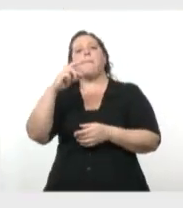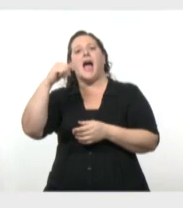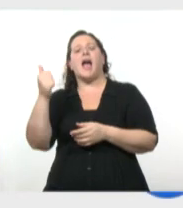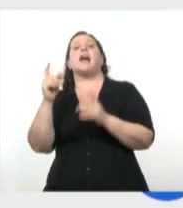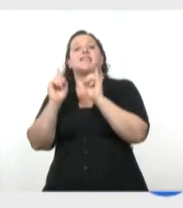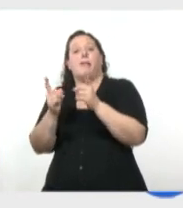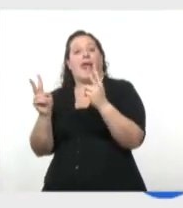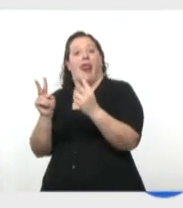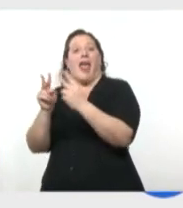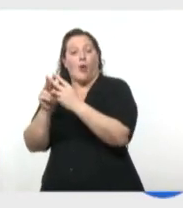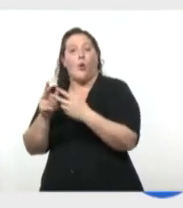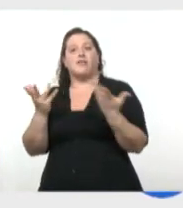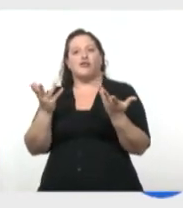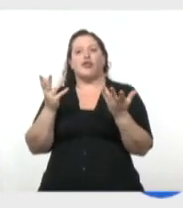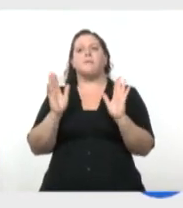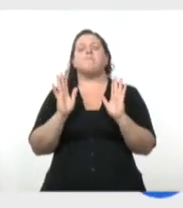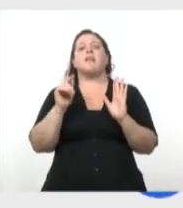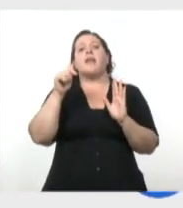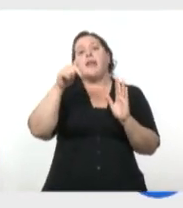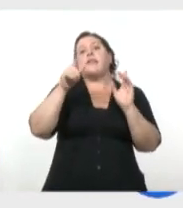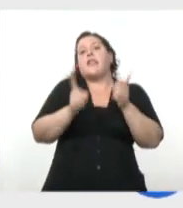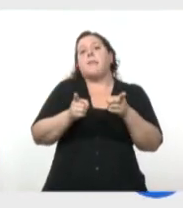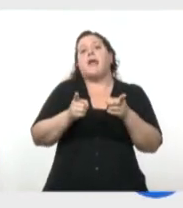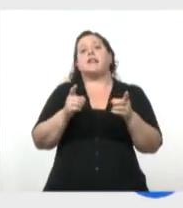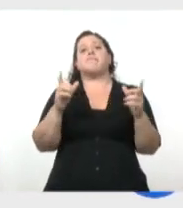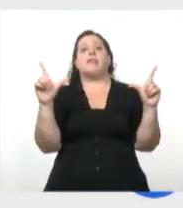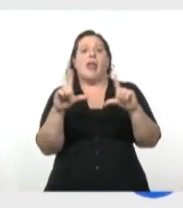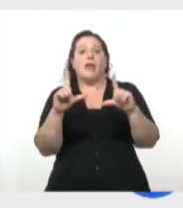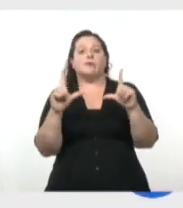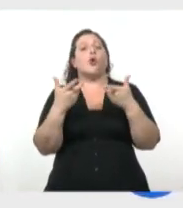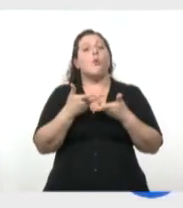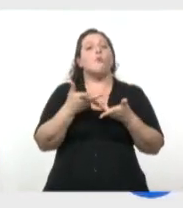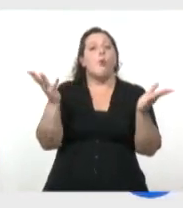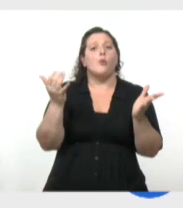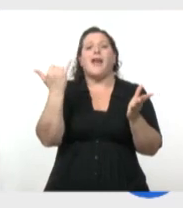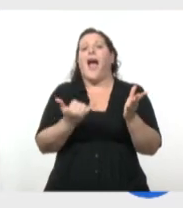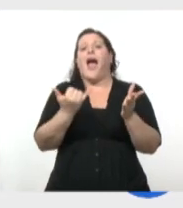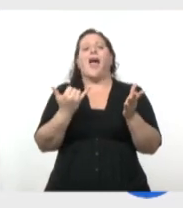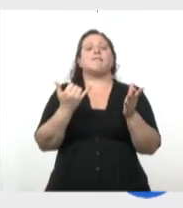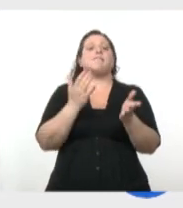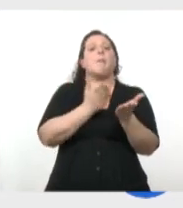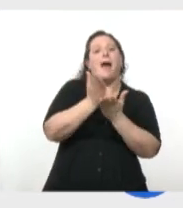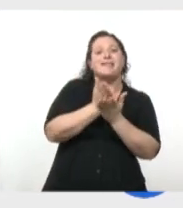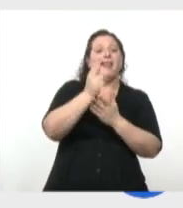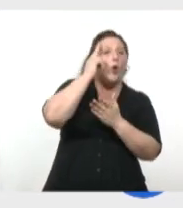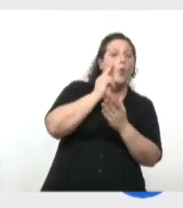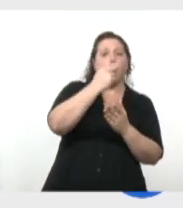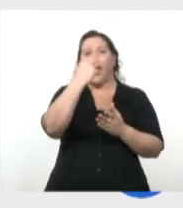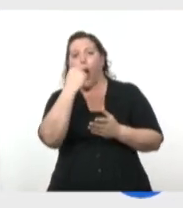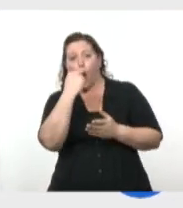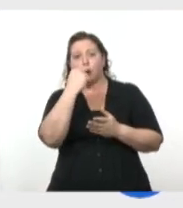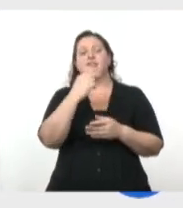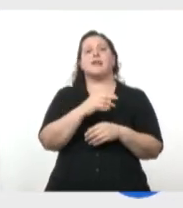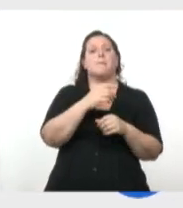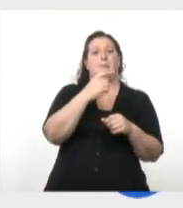Pública vas a encontrar el contenido para los alumnos de nivel inicial de 9 a 11, para los alumnos de primer grado de 14 a 16